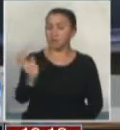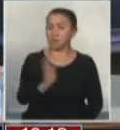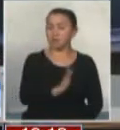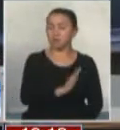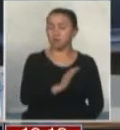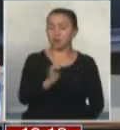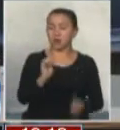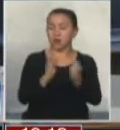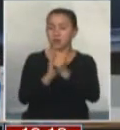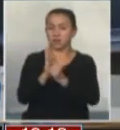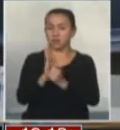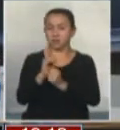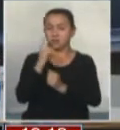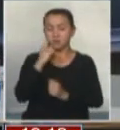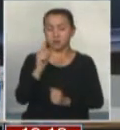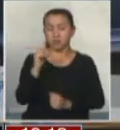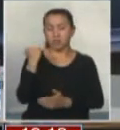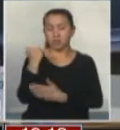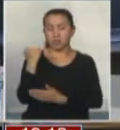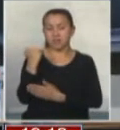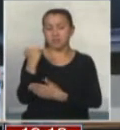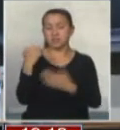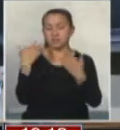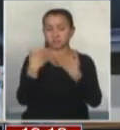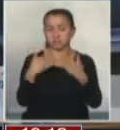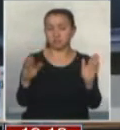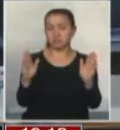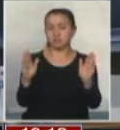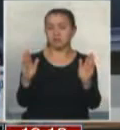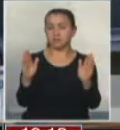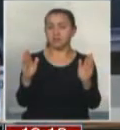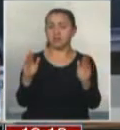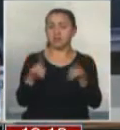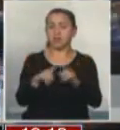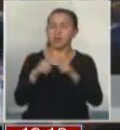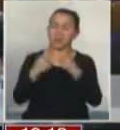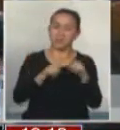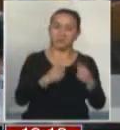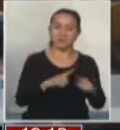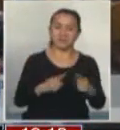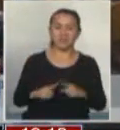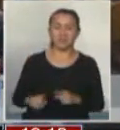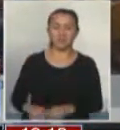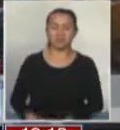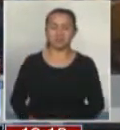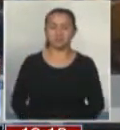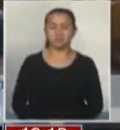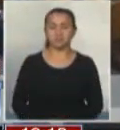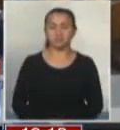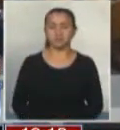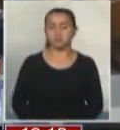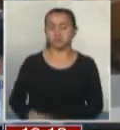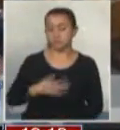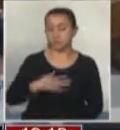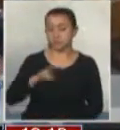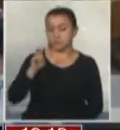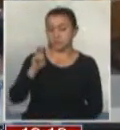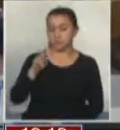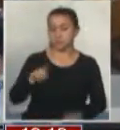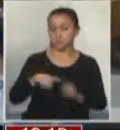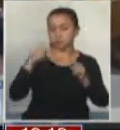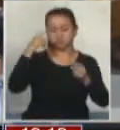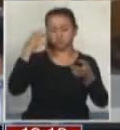de los artículos, pero que la derecha se abra finalmente a la diversidad. Bueno, en mi caso es una